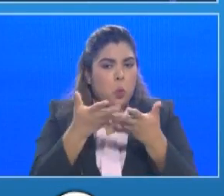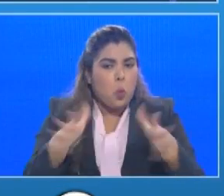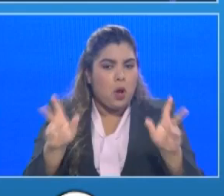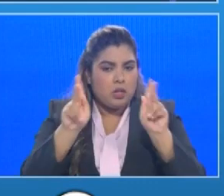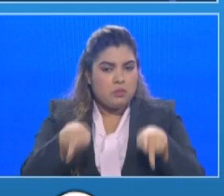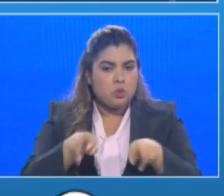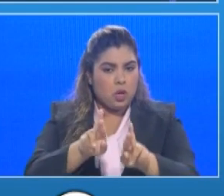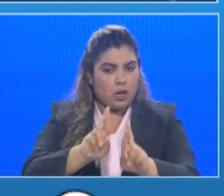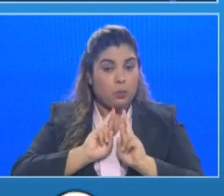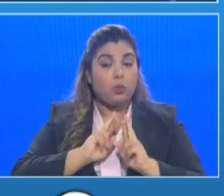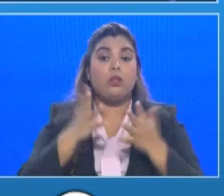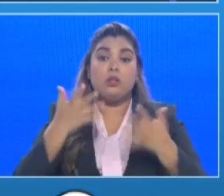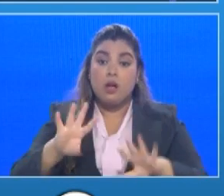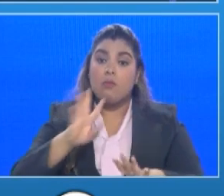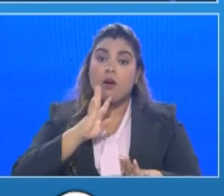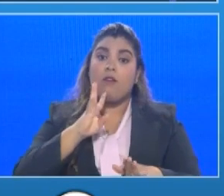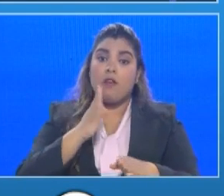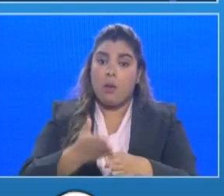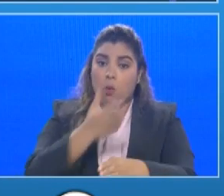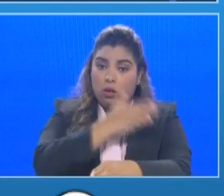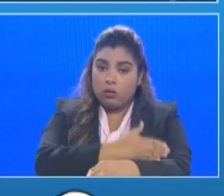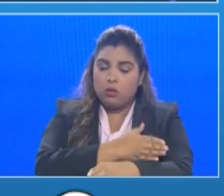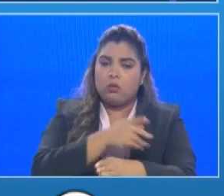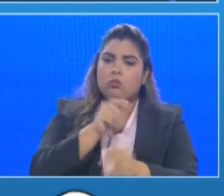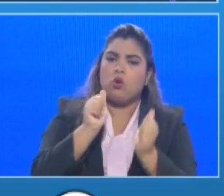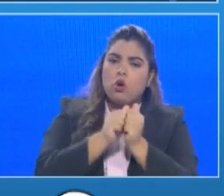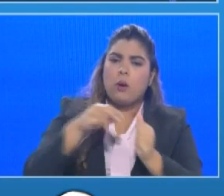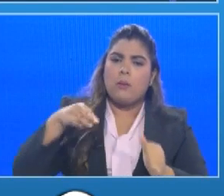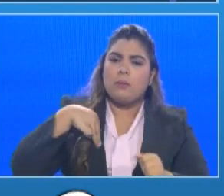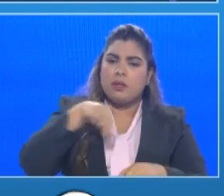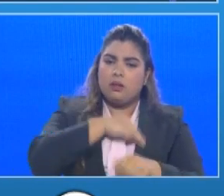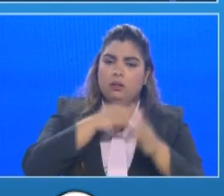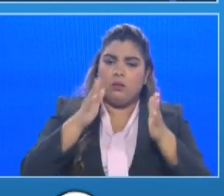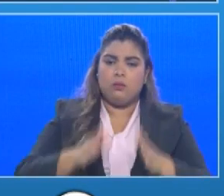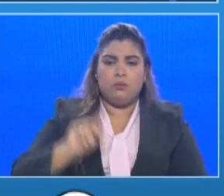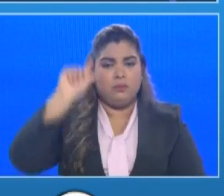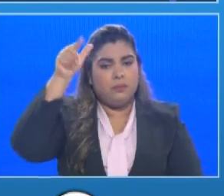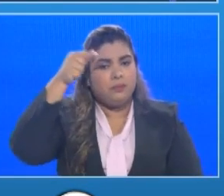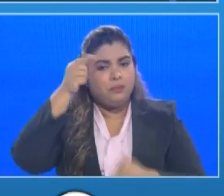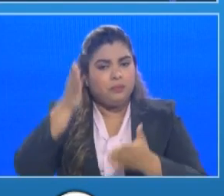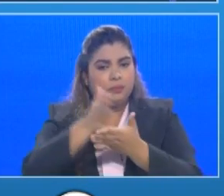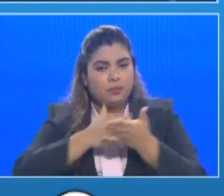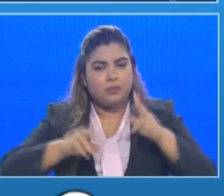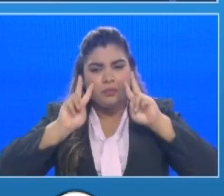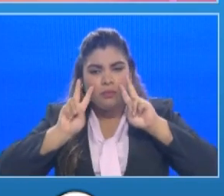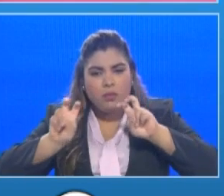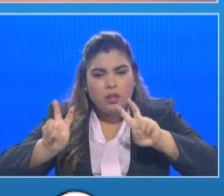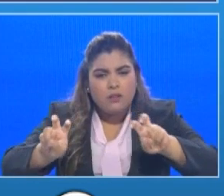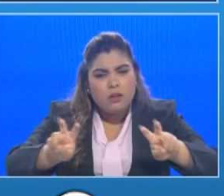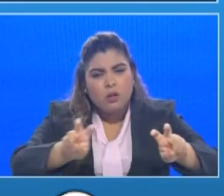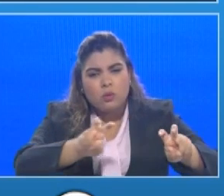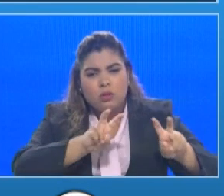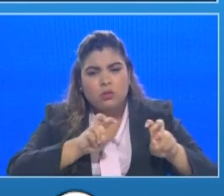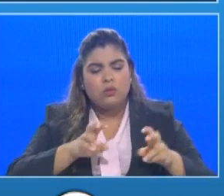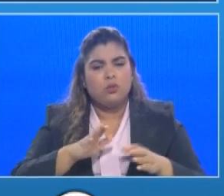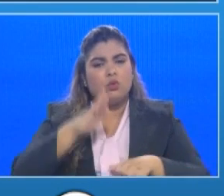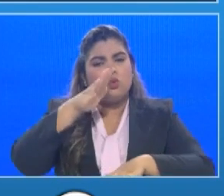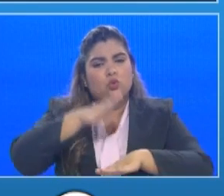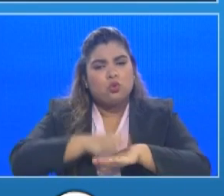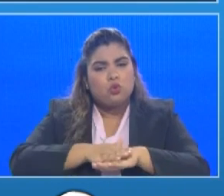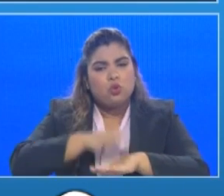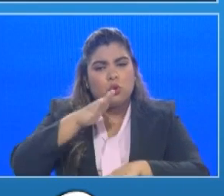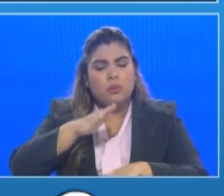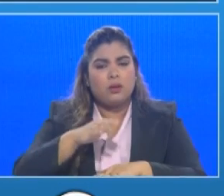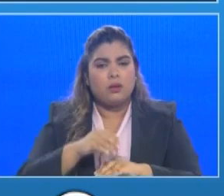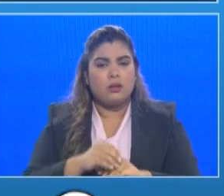ya se ha dado en el consejo del gabinete en alguna medida alguna evaluación aunque sea preliminar sobre las